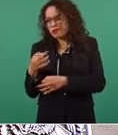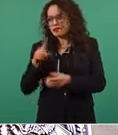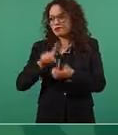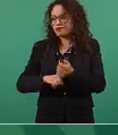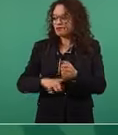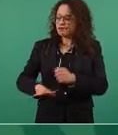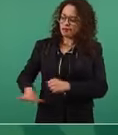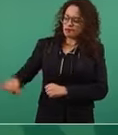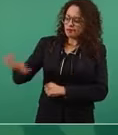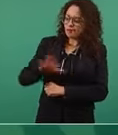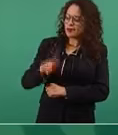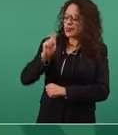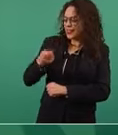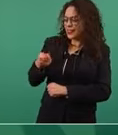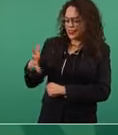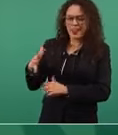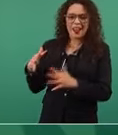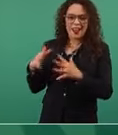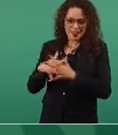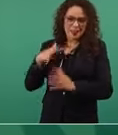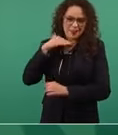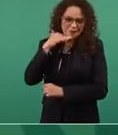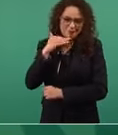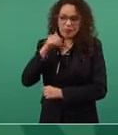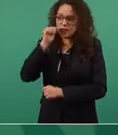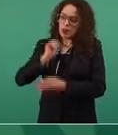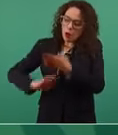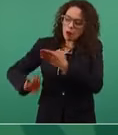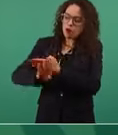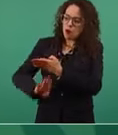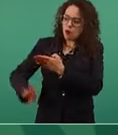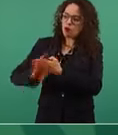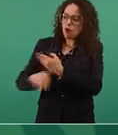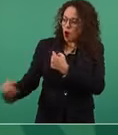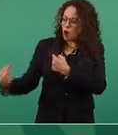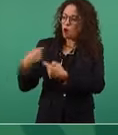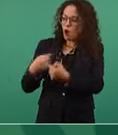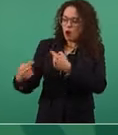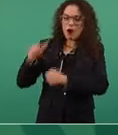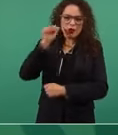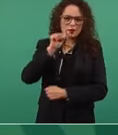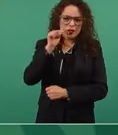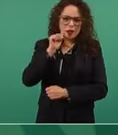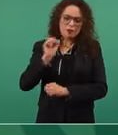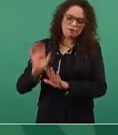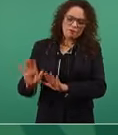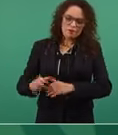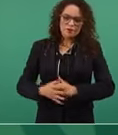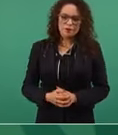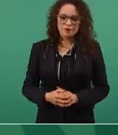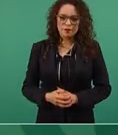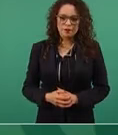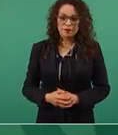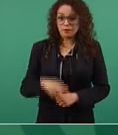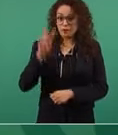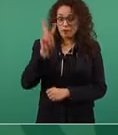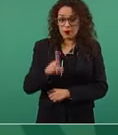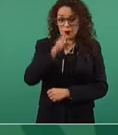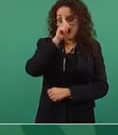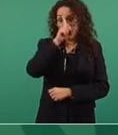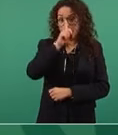sucia, por todas estas campañas. De desprestigio, calumniosas,